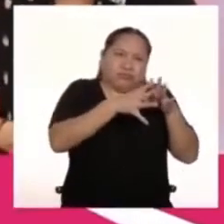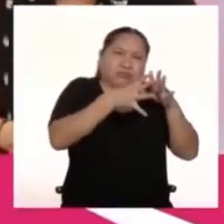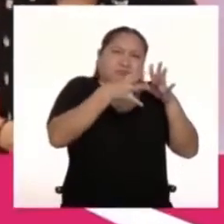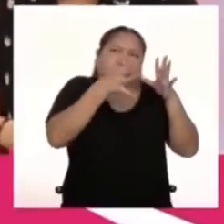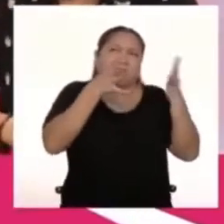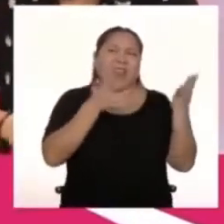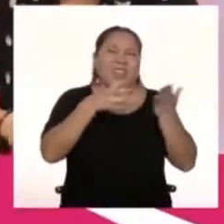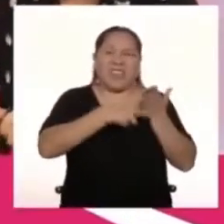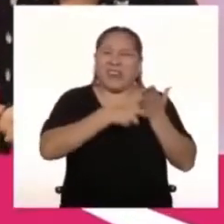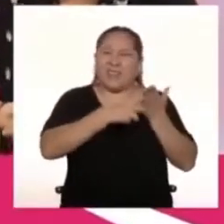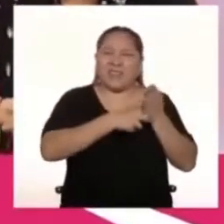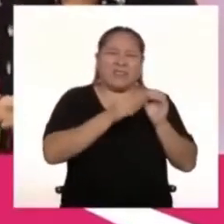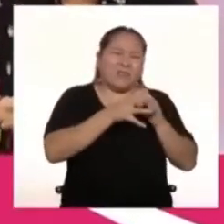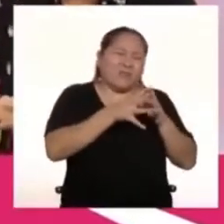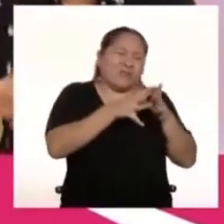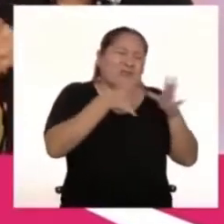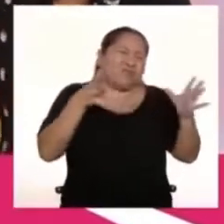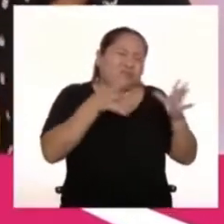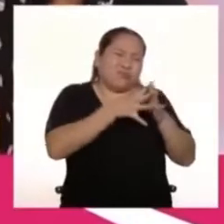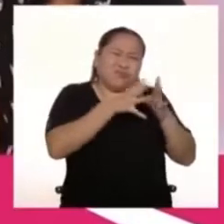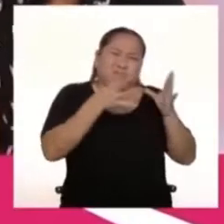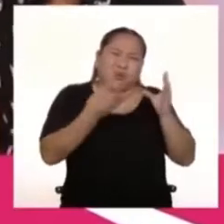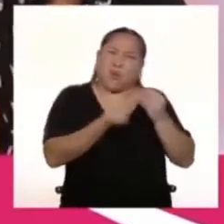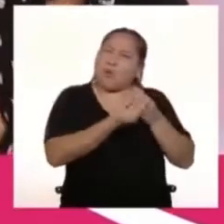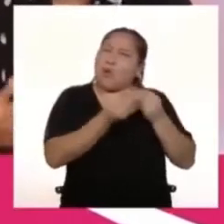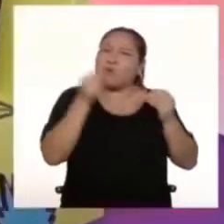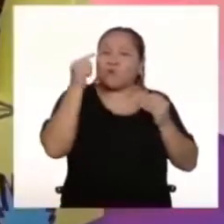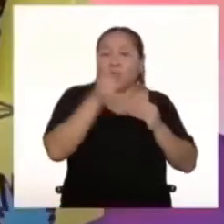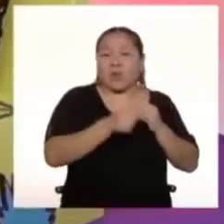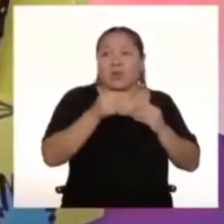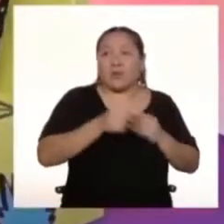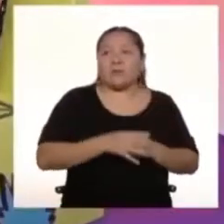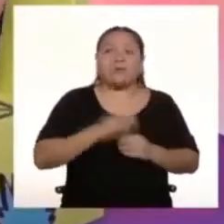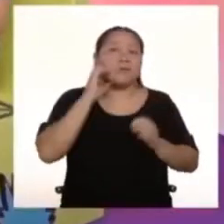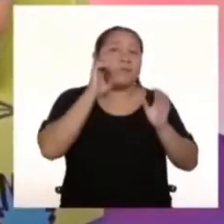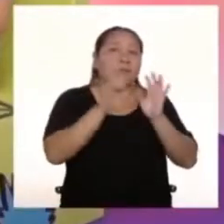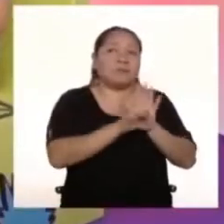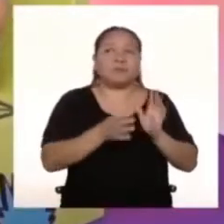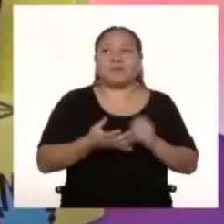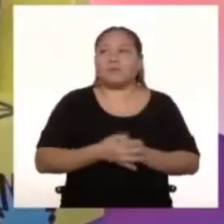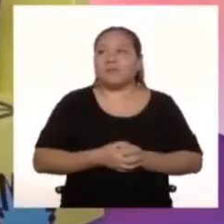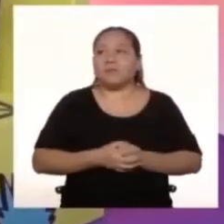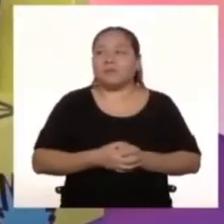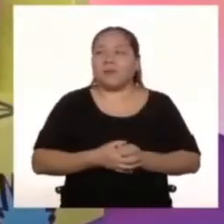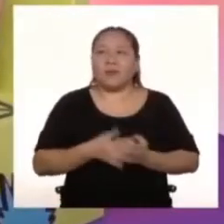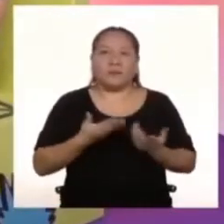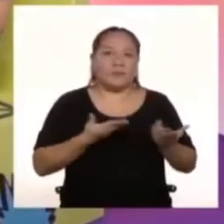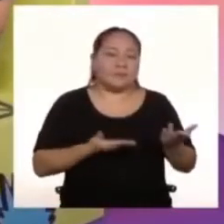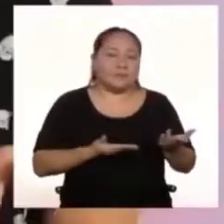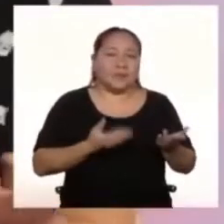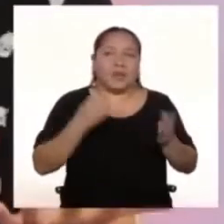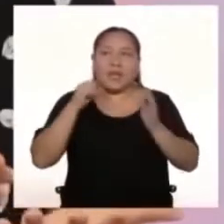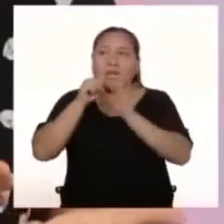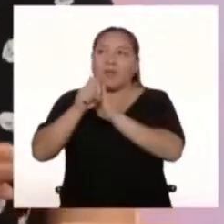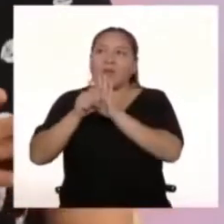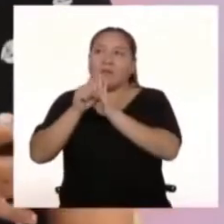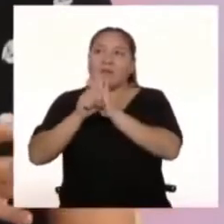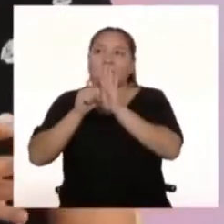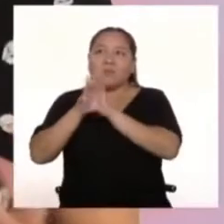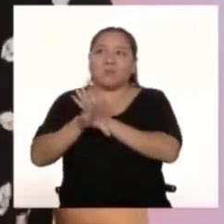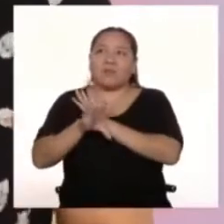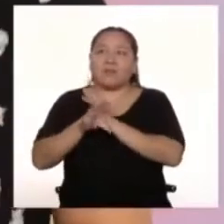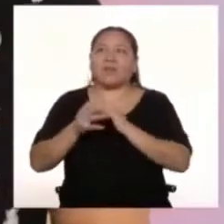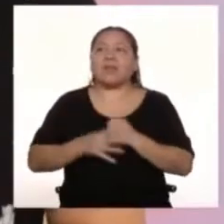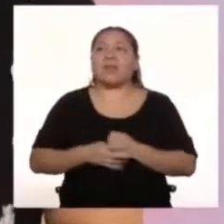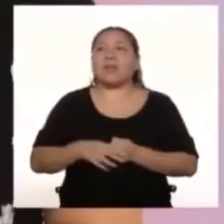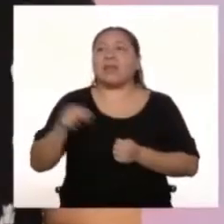Obviamente hay muchas más riquezas Por así decirlo Les pongo un ejemplo El evento, por ejemplo De la película de Civil War De